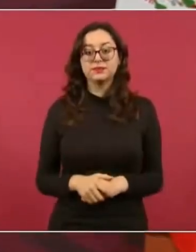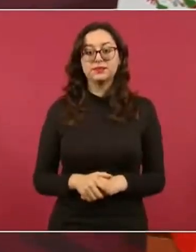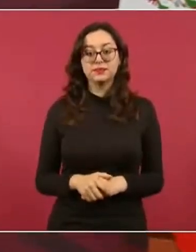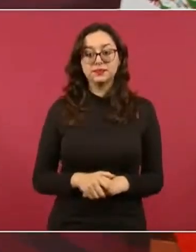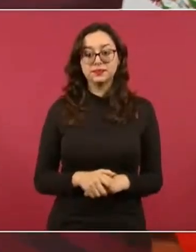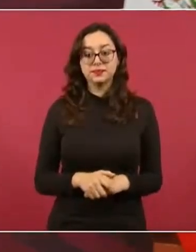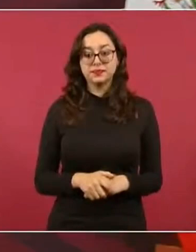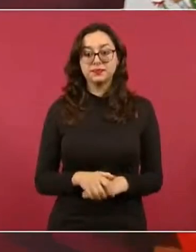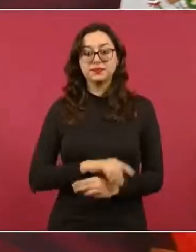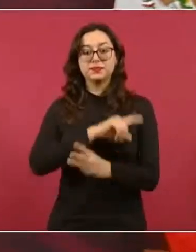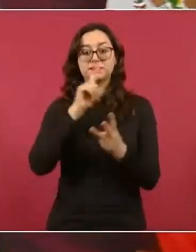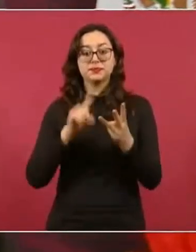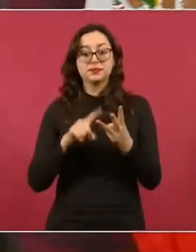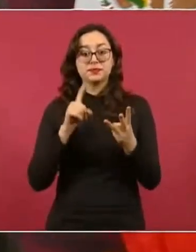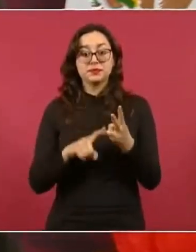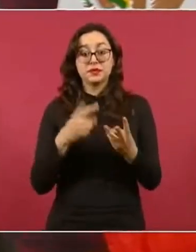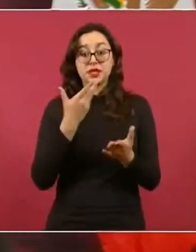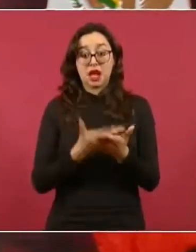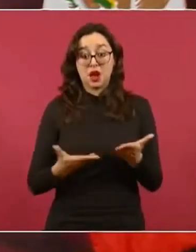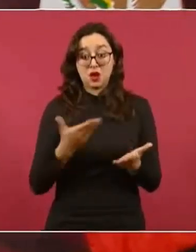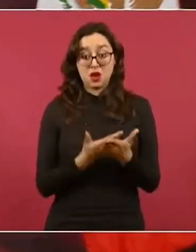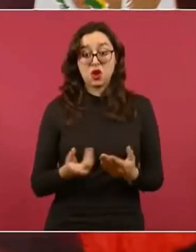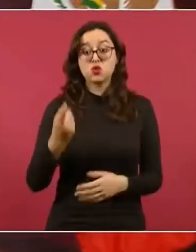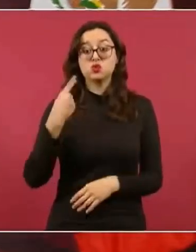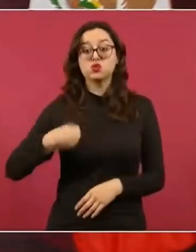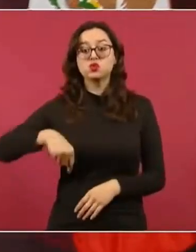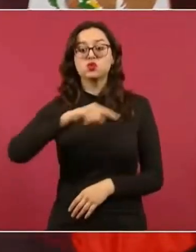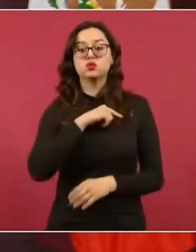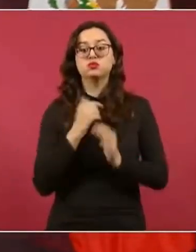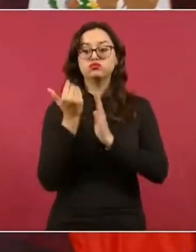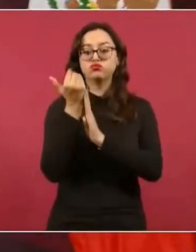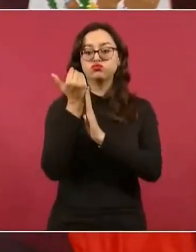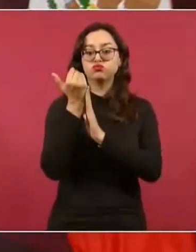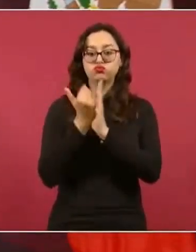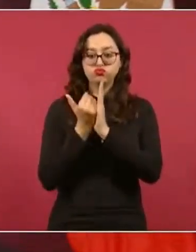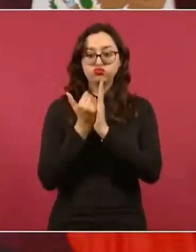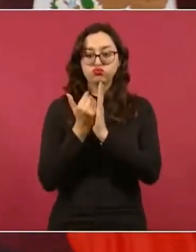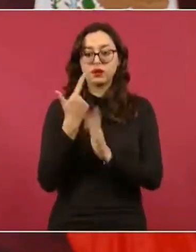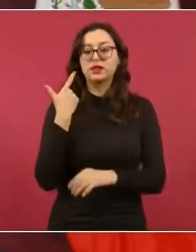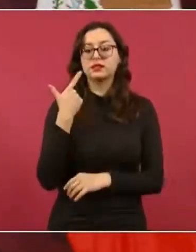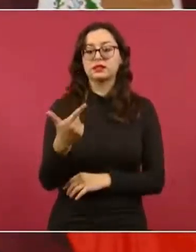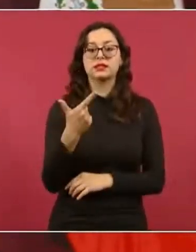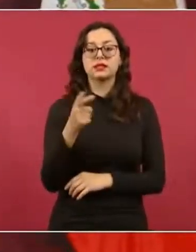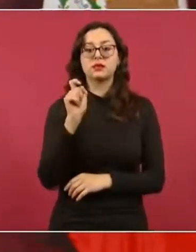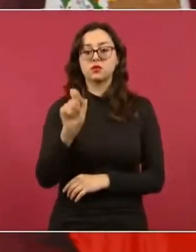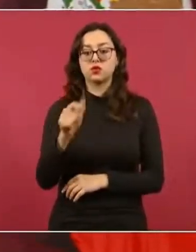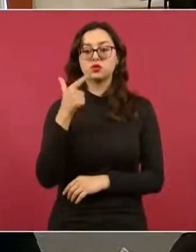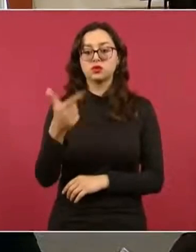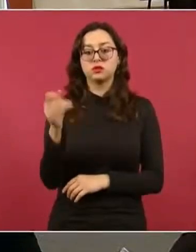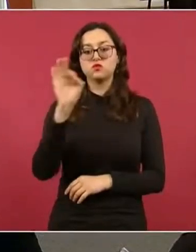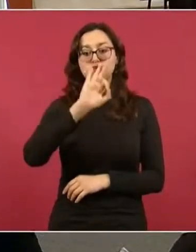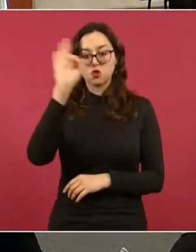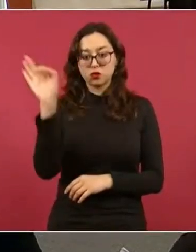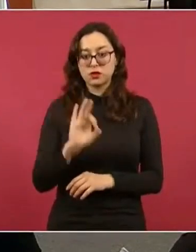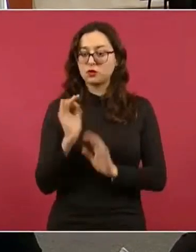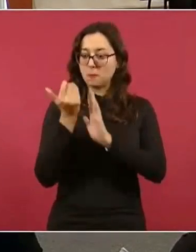Y con nosotros ha habido una disminución de 7.7%.